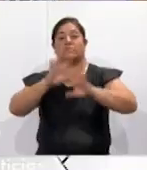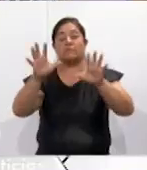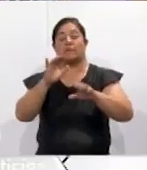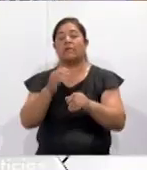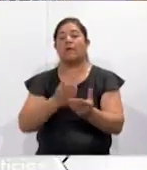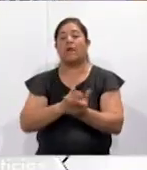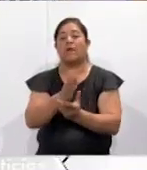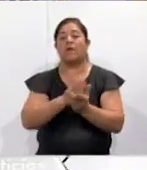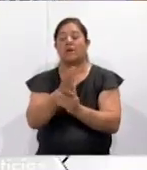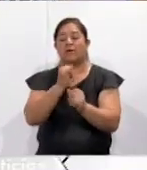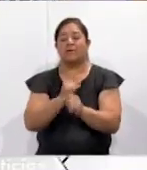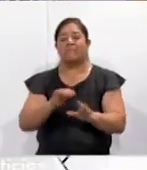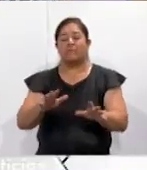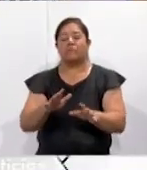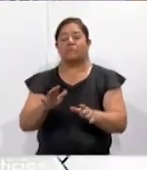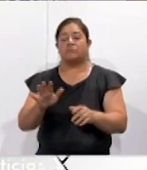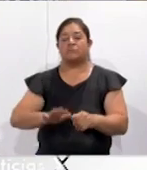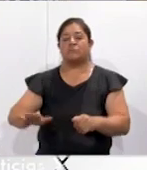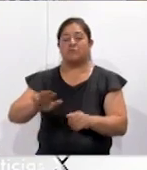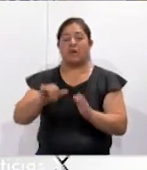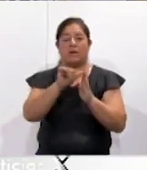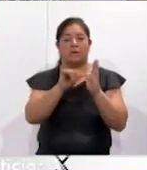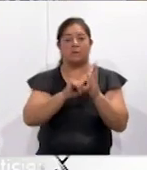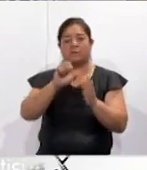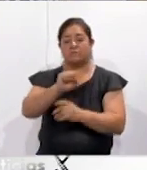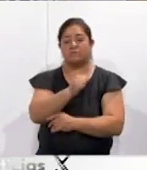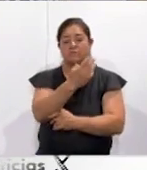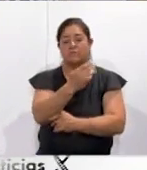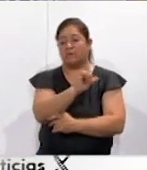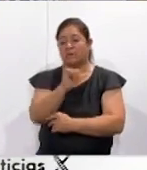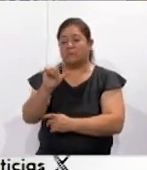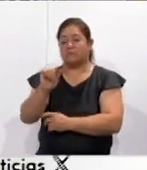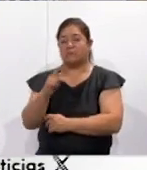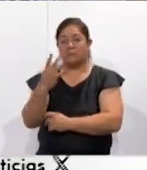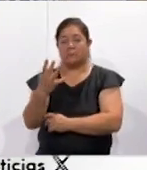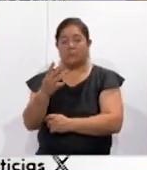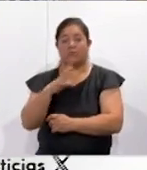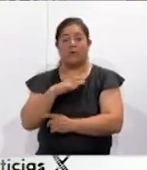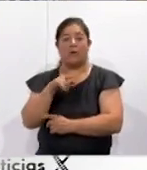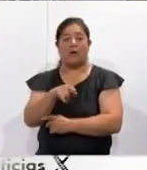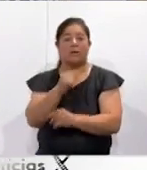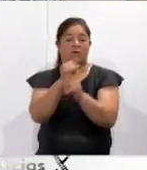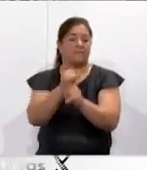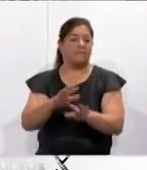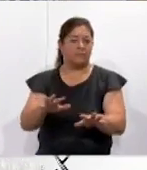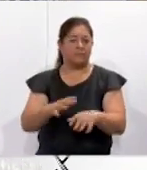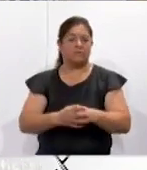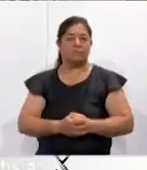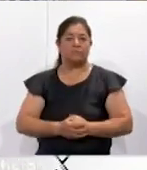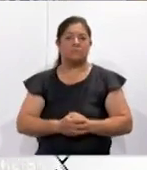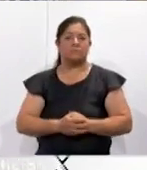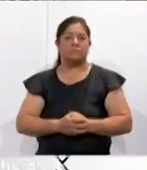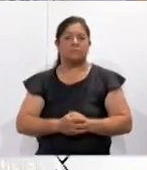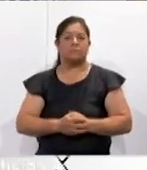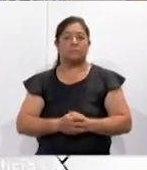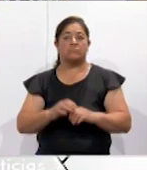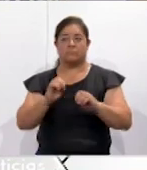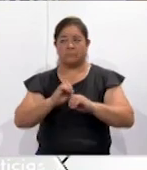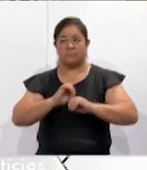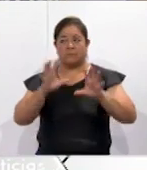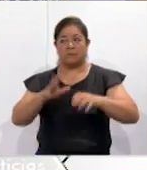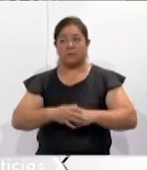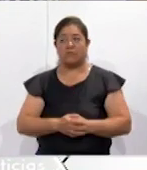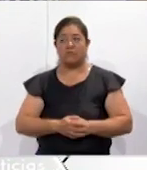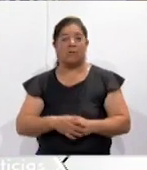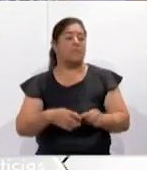pública prevista en su artículo 63 a 74 pues deben de cargar aquella información lógicamente en la Plataforma Nacional